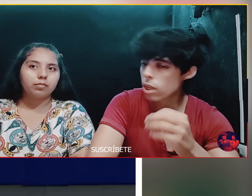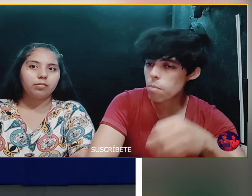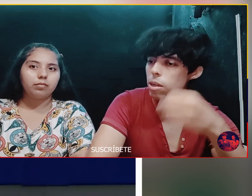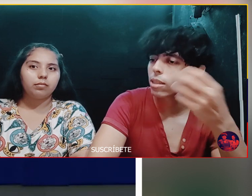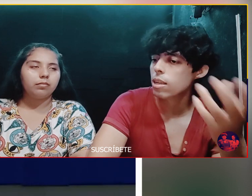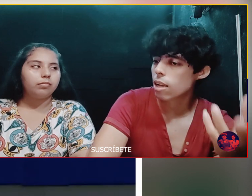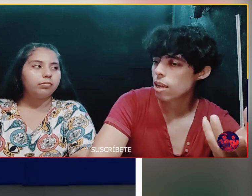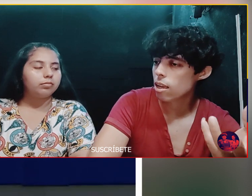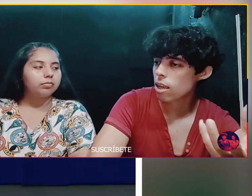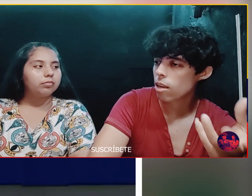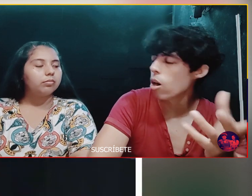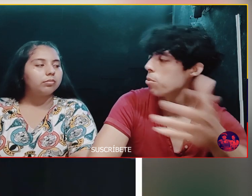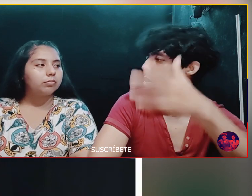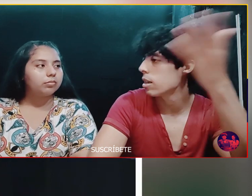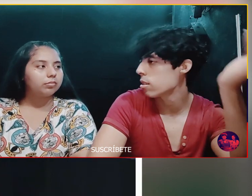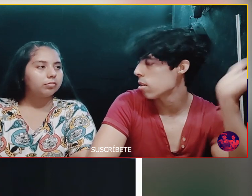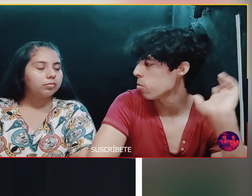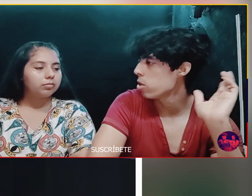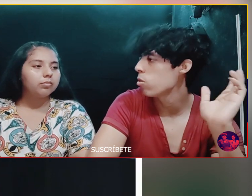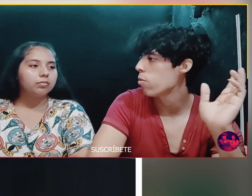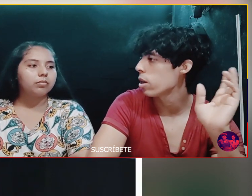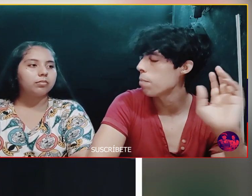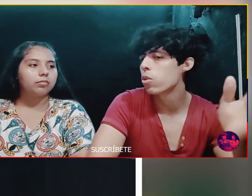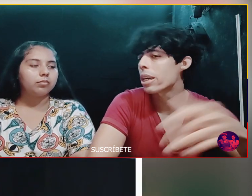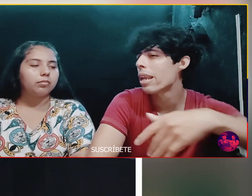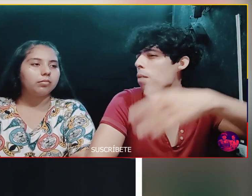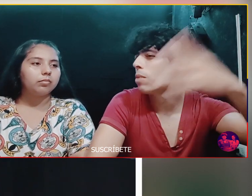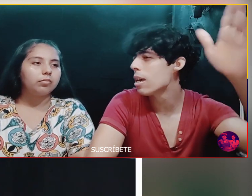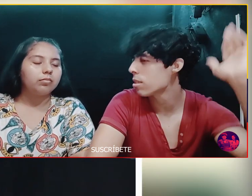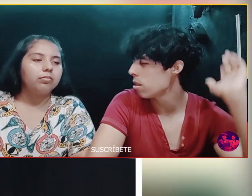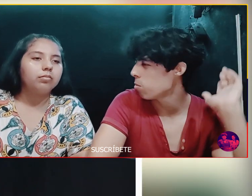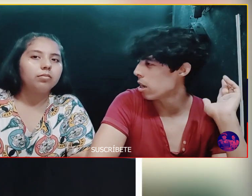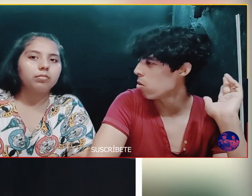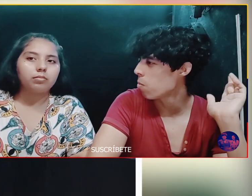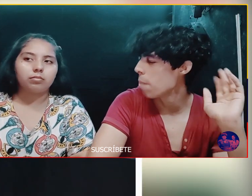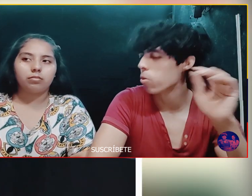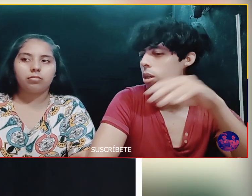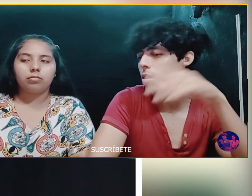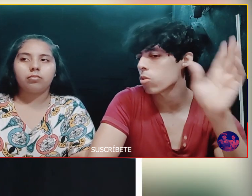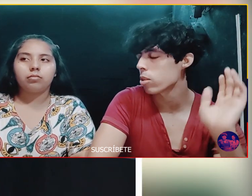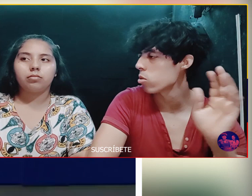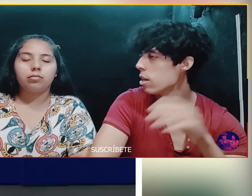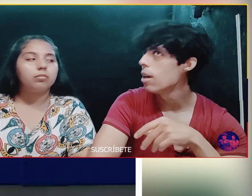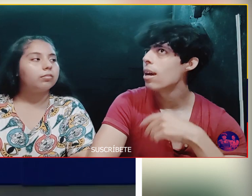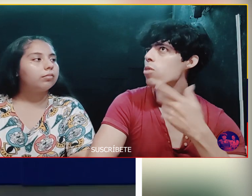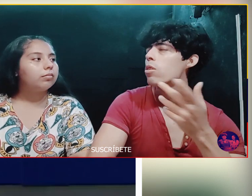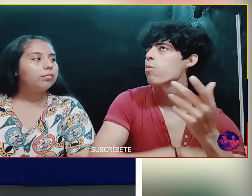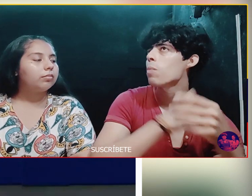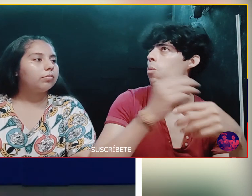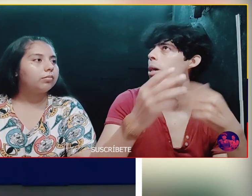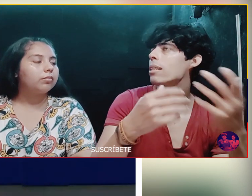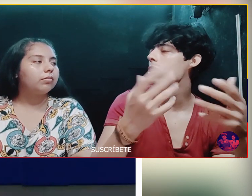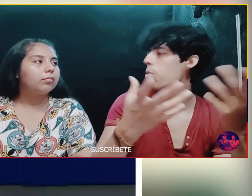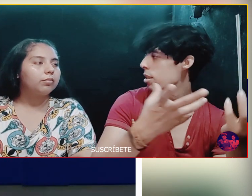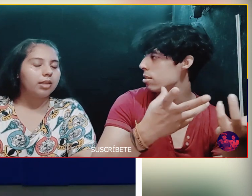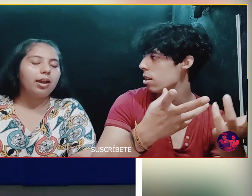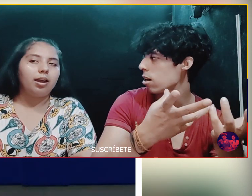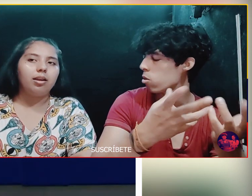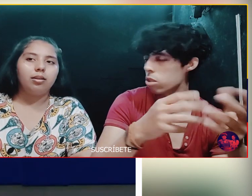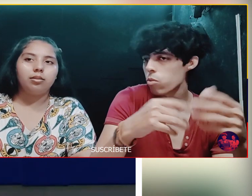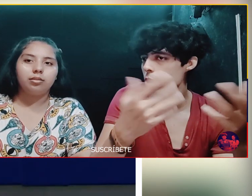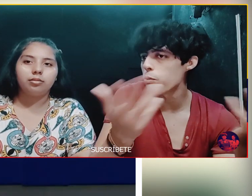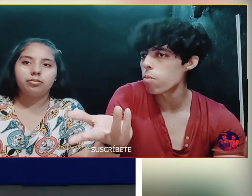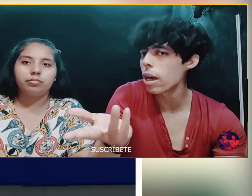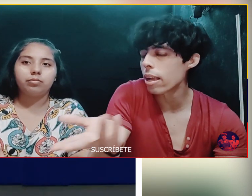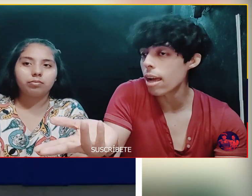los Mambus Por qué invertir en los aviones Que se están poniendo afuera Por qué las vías se demoraron más Por qué se hizo Entonces Hay una forma objetiva De